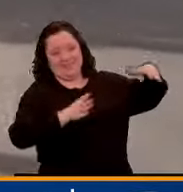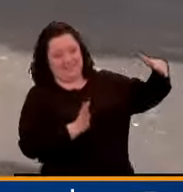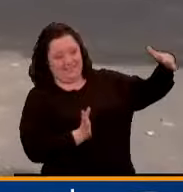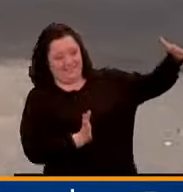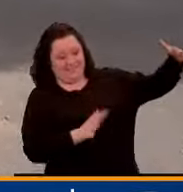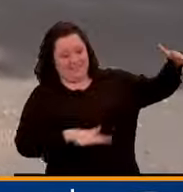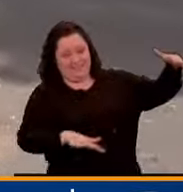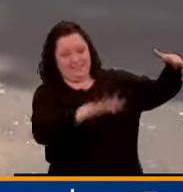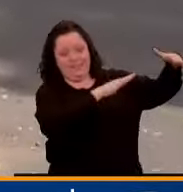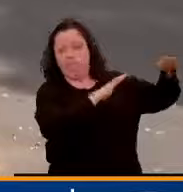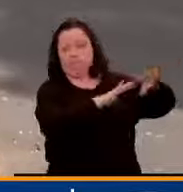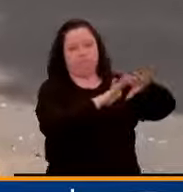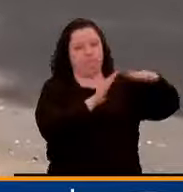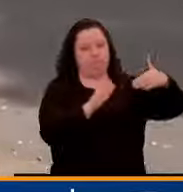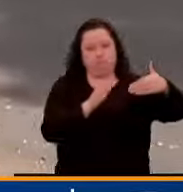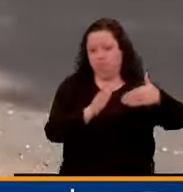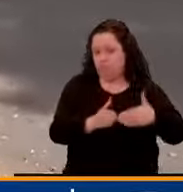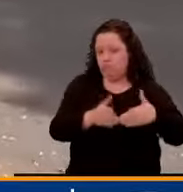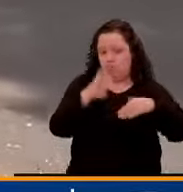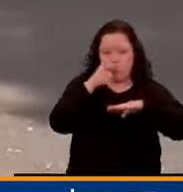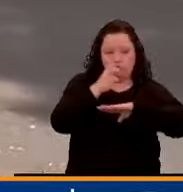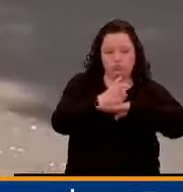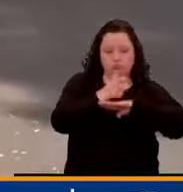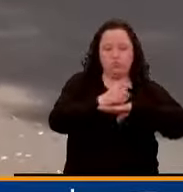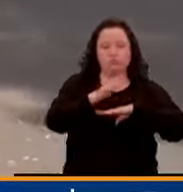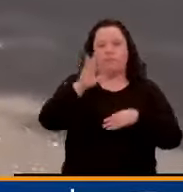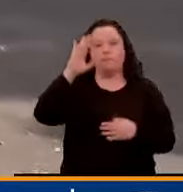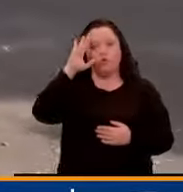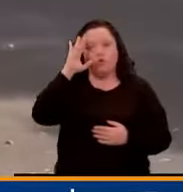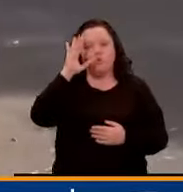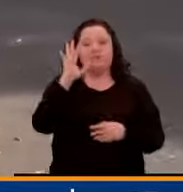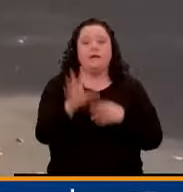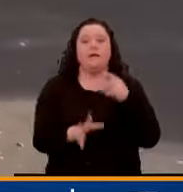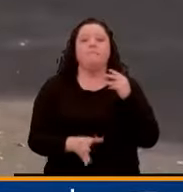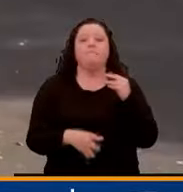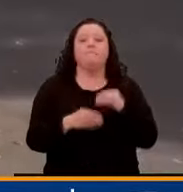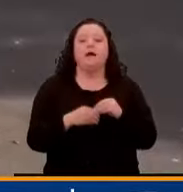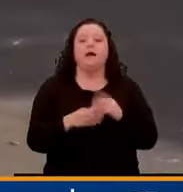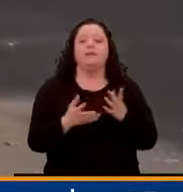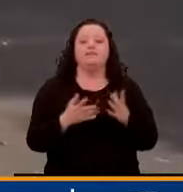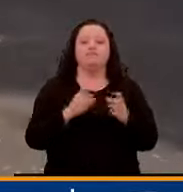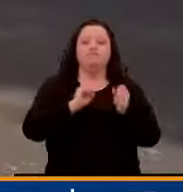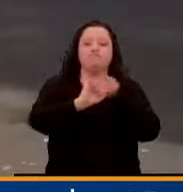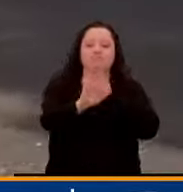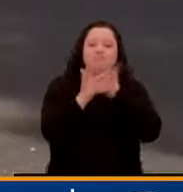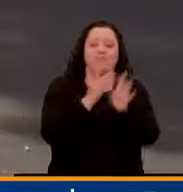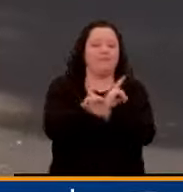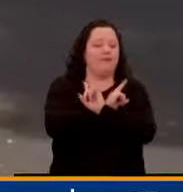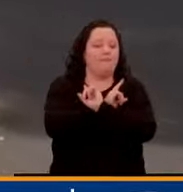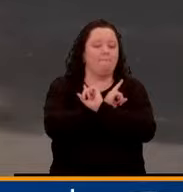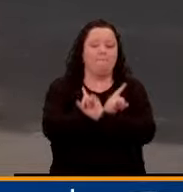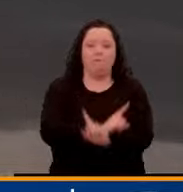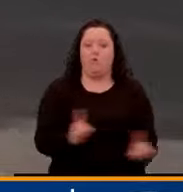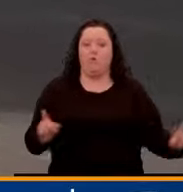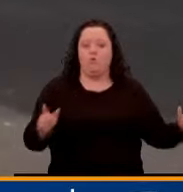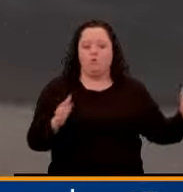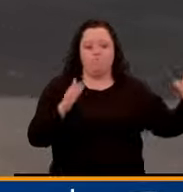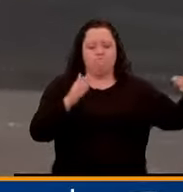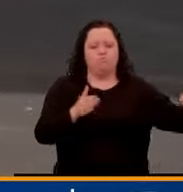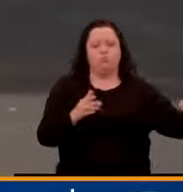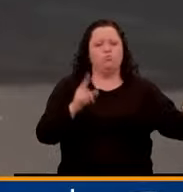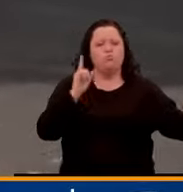Embera. Mucho control por parte de la policía y tampoco habrá transeúntes en este sector. Los riesgos son